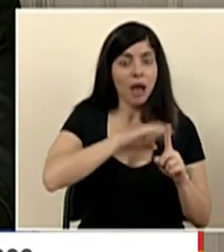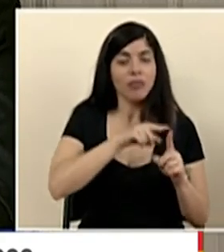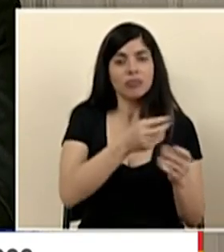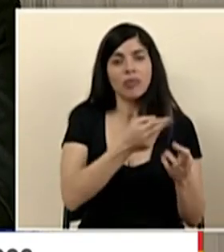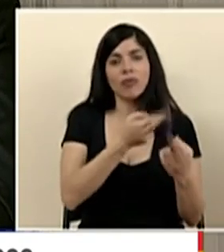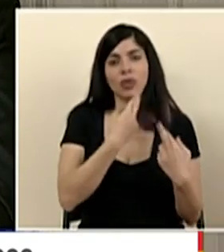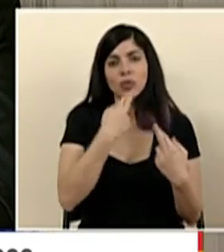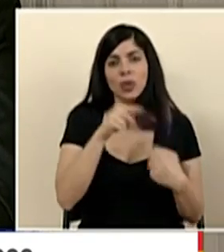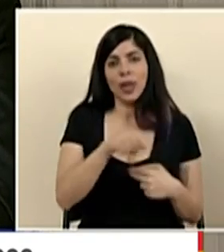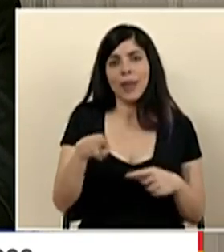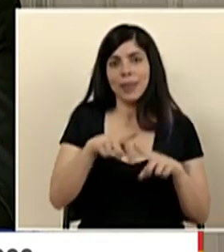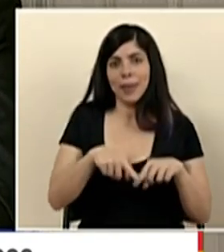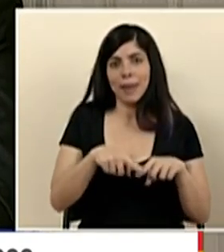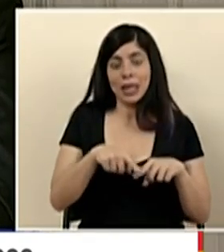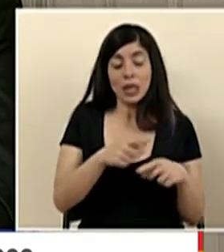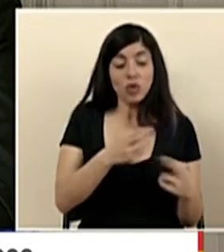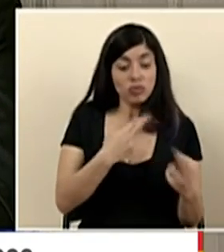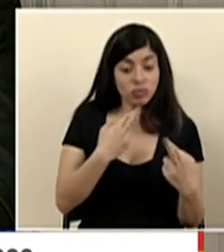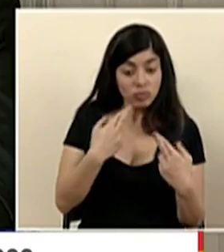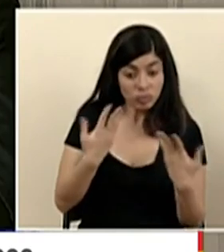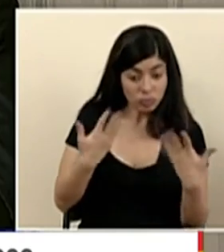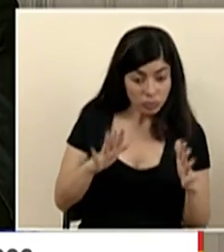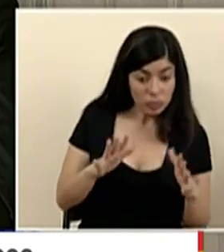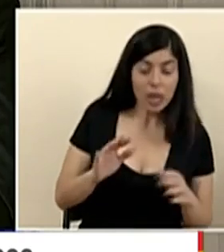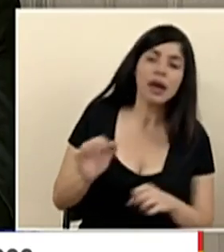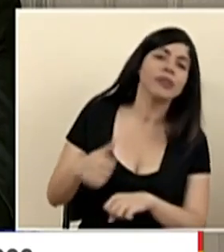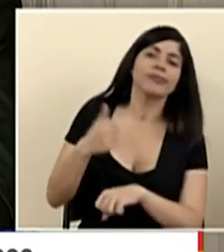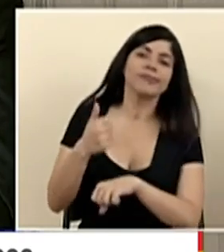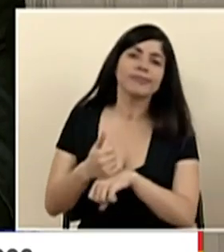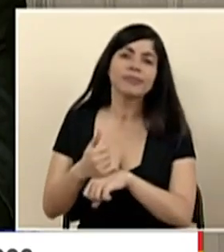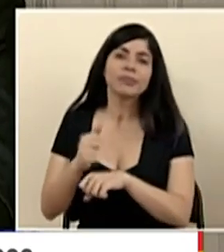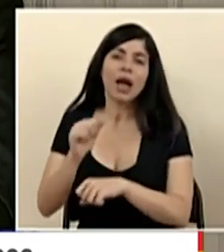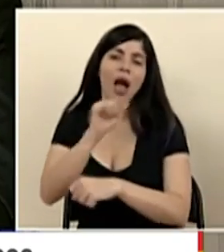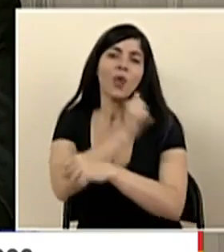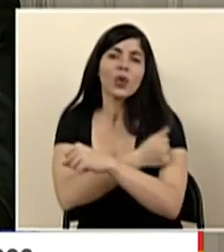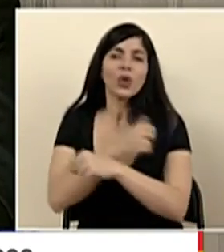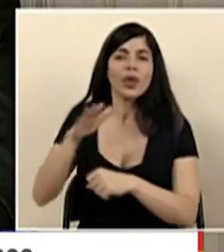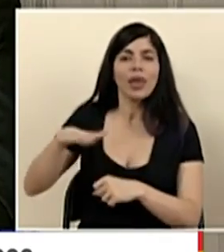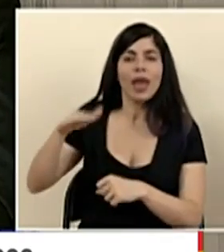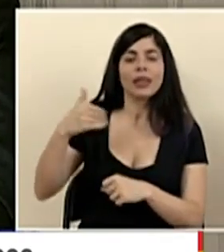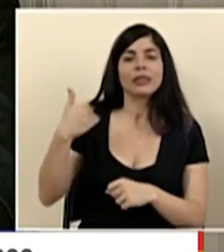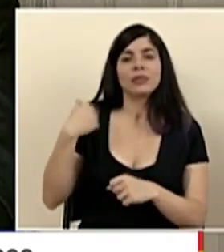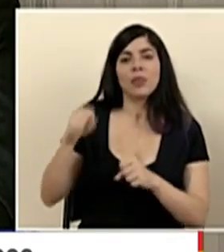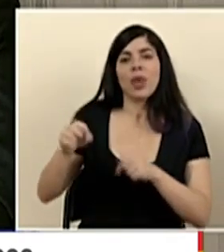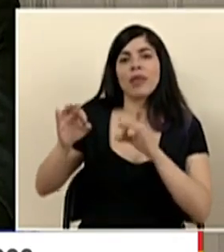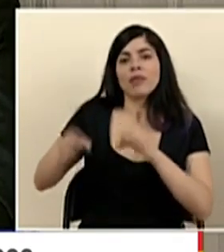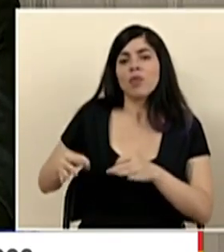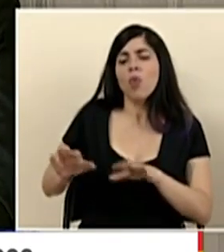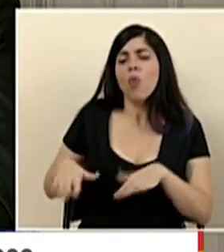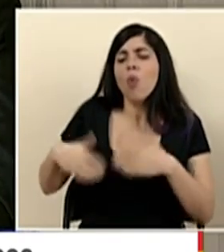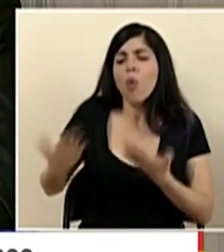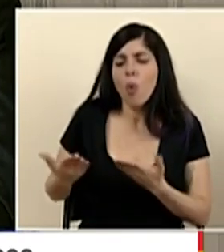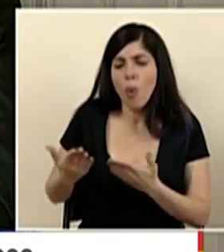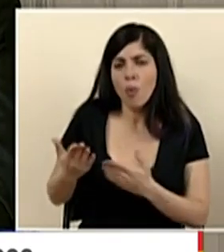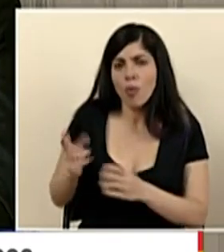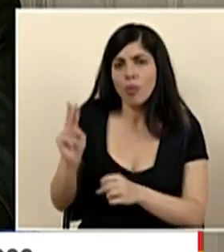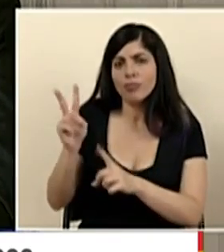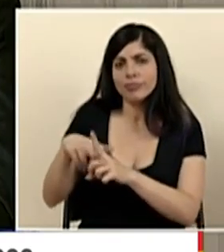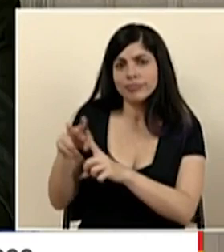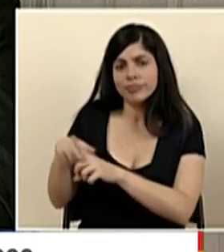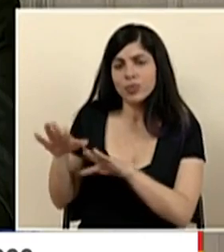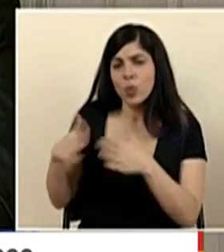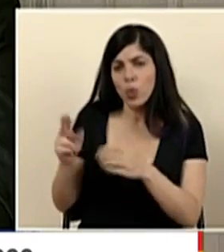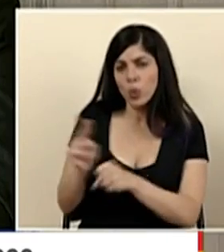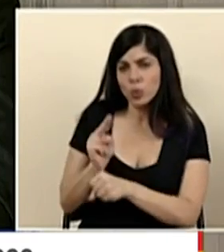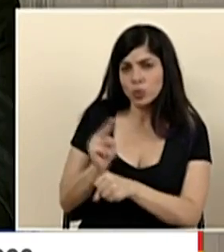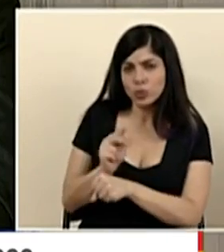resultados se va a definir la forma o bueno las autoridades tendrán una herramienta para definir la forma en que las pueden utilizar